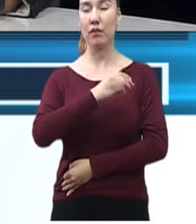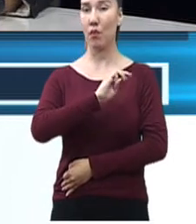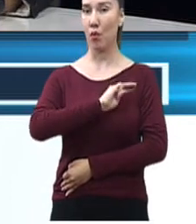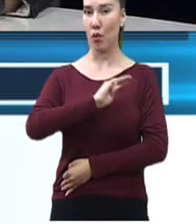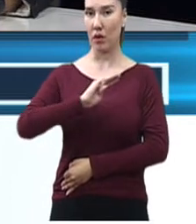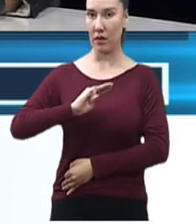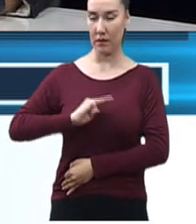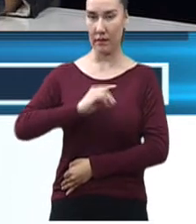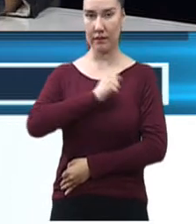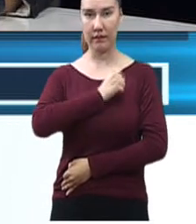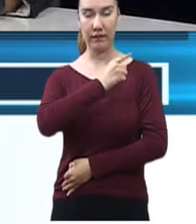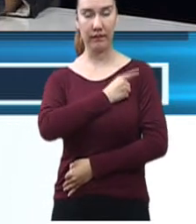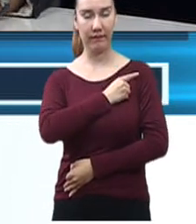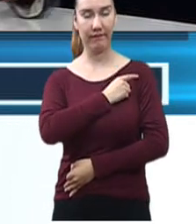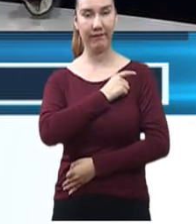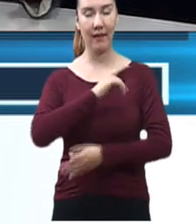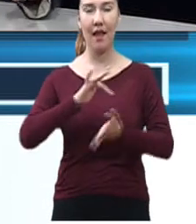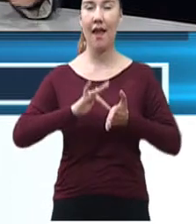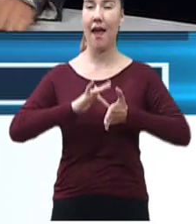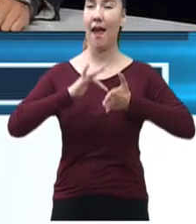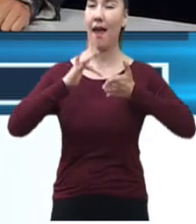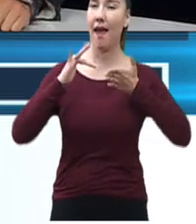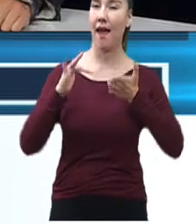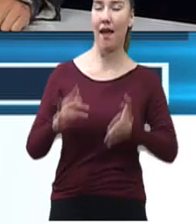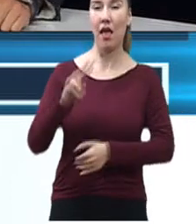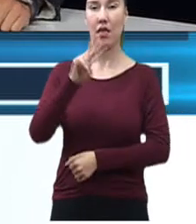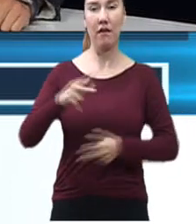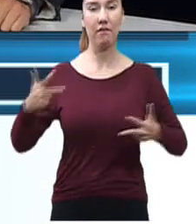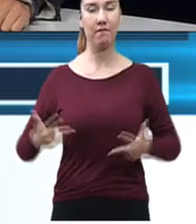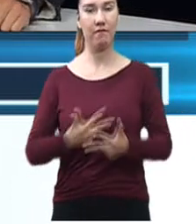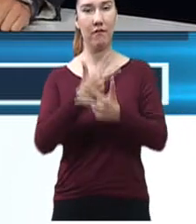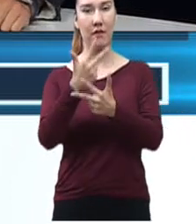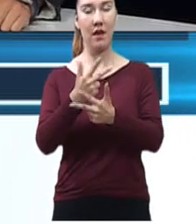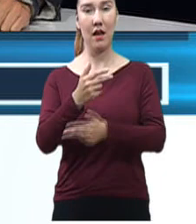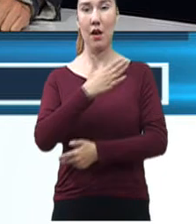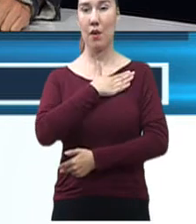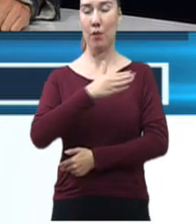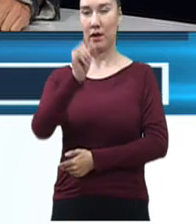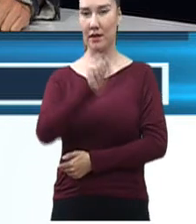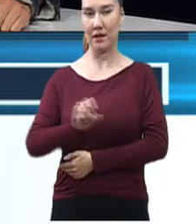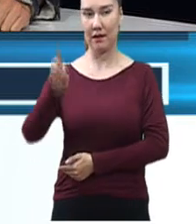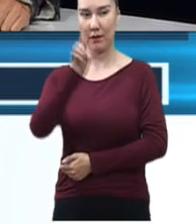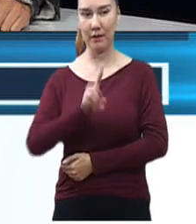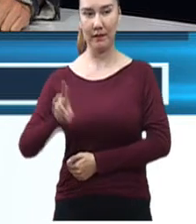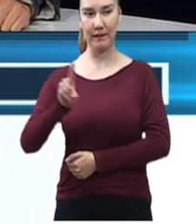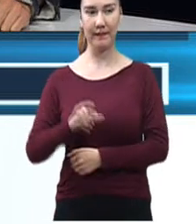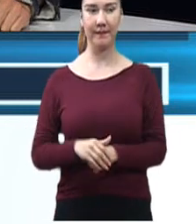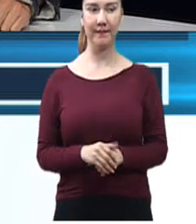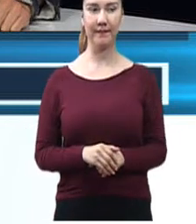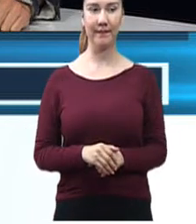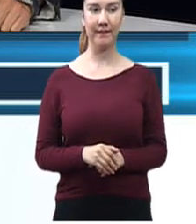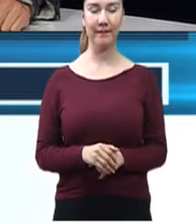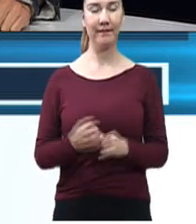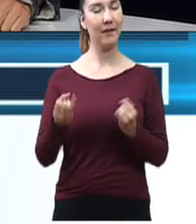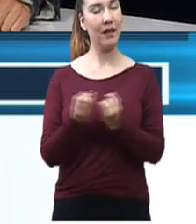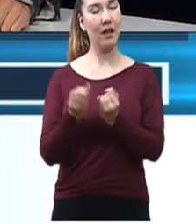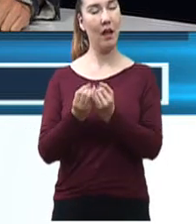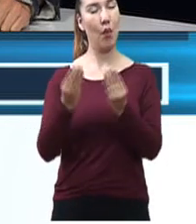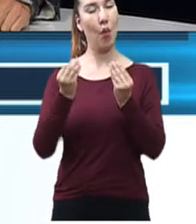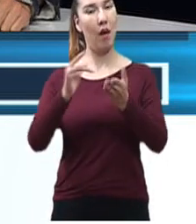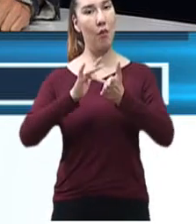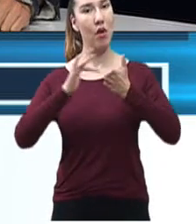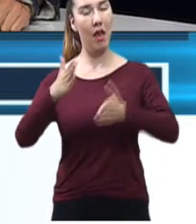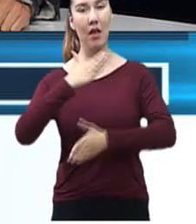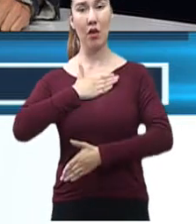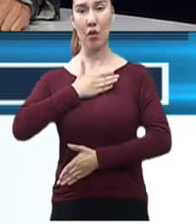Silva. Presidenta, queremos agradecerle esta videollamada y desearle un excelente fin de semana. No, de que muchísimas gracias. Estoy a